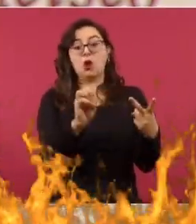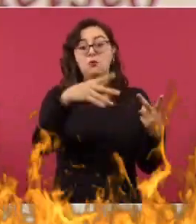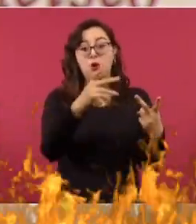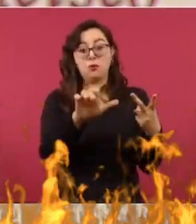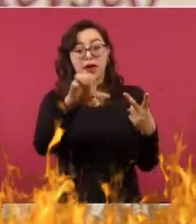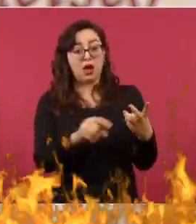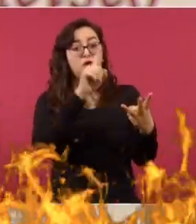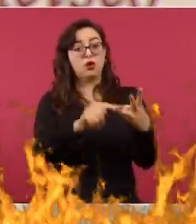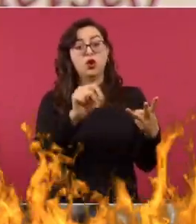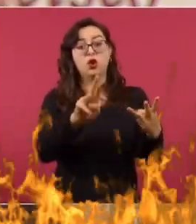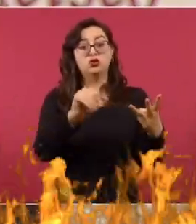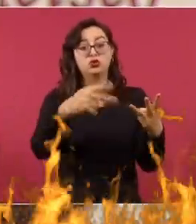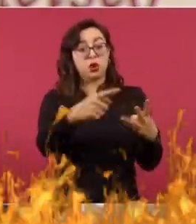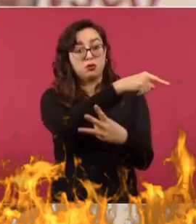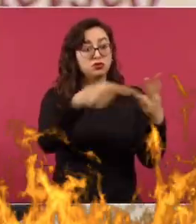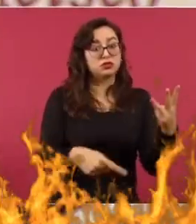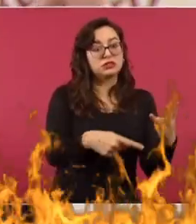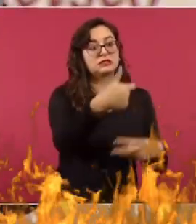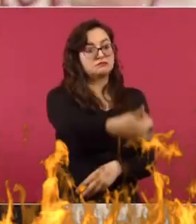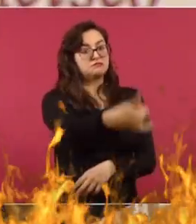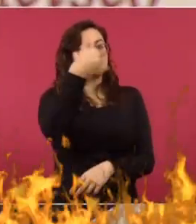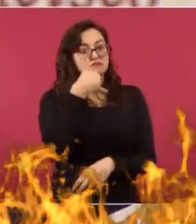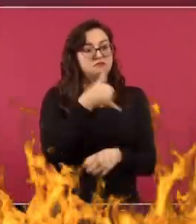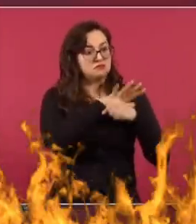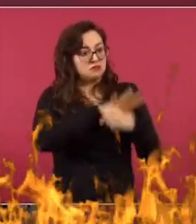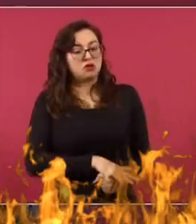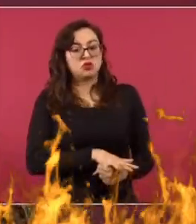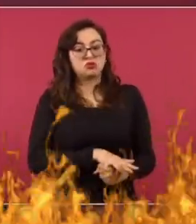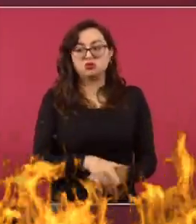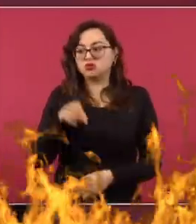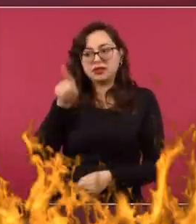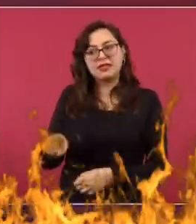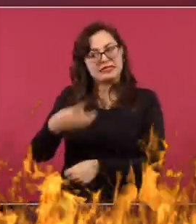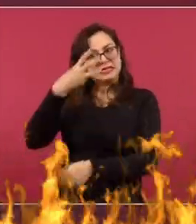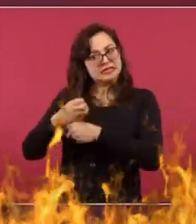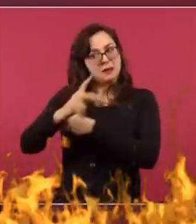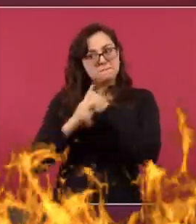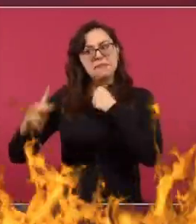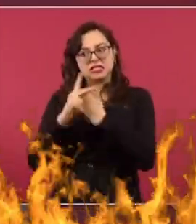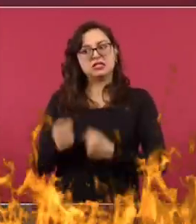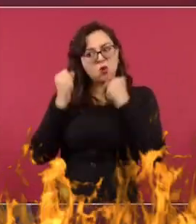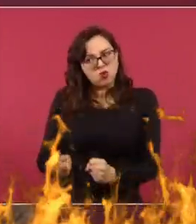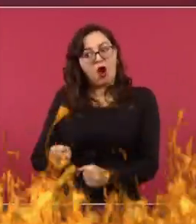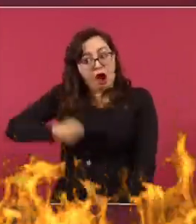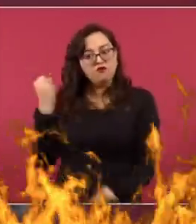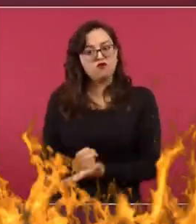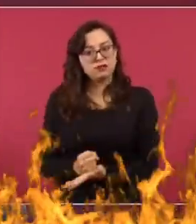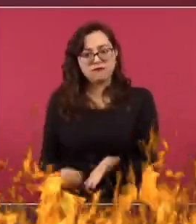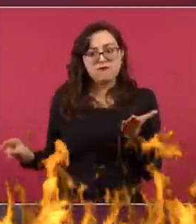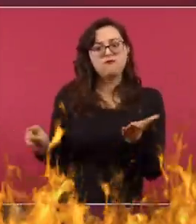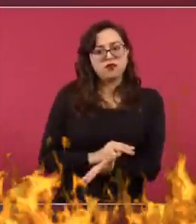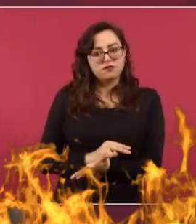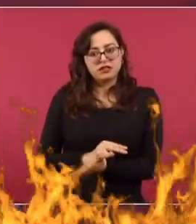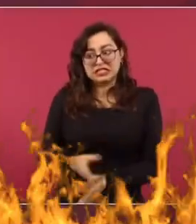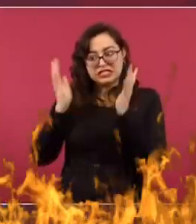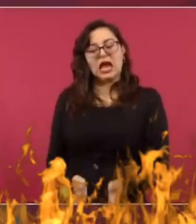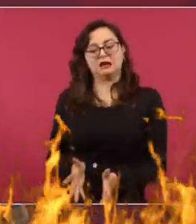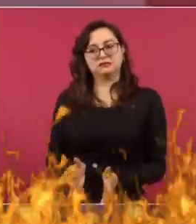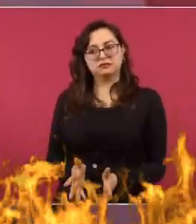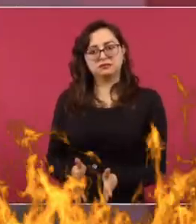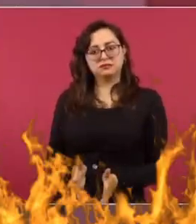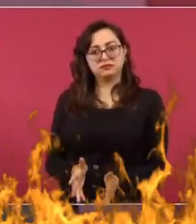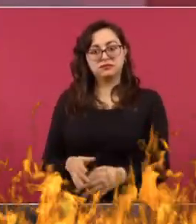expresidente Trump? Queremos que firmen el tercer país seguro, accedan a ello y esté en vigencia inmediatamente.